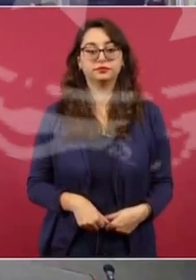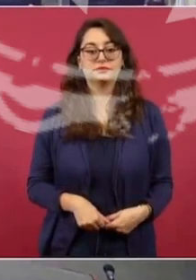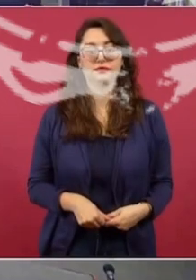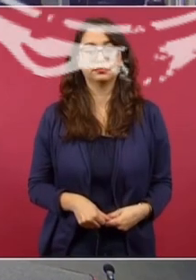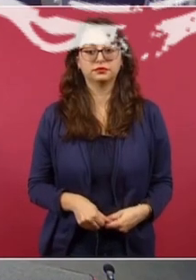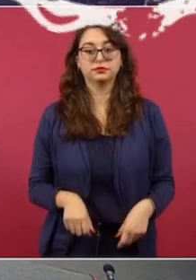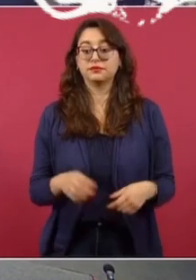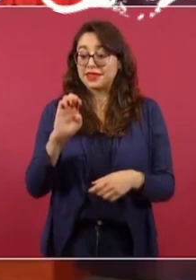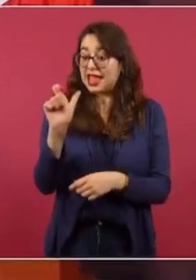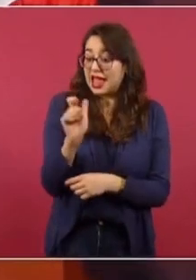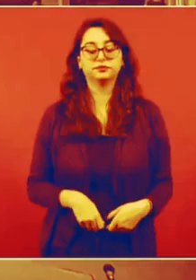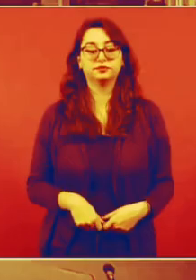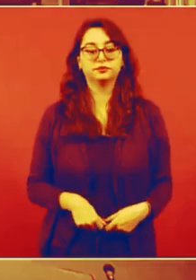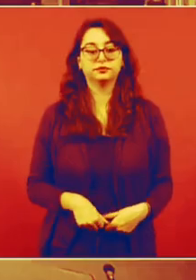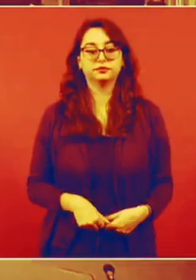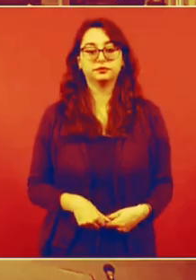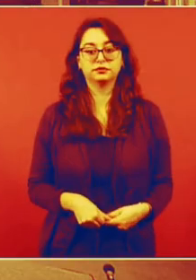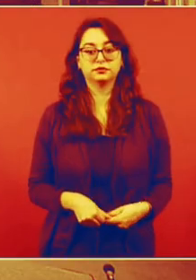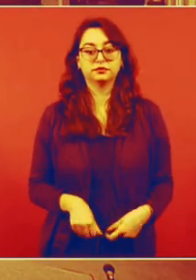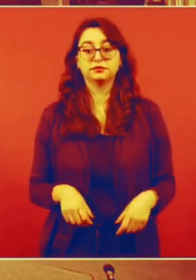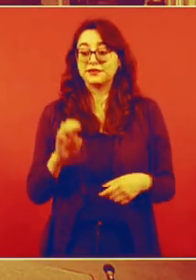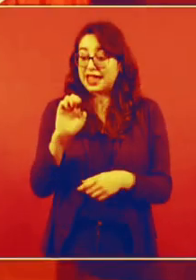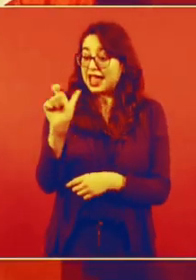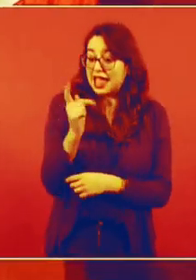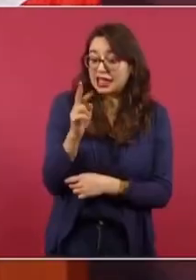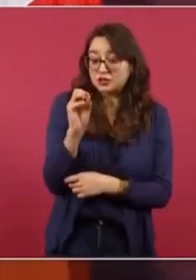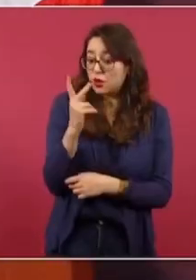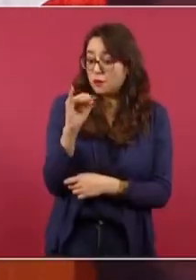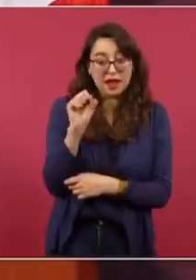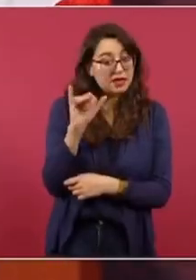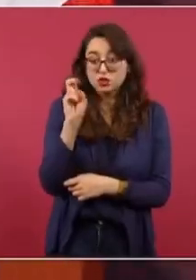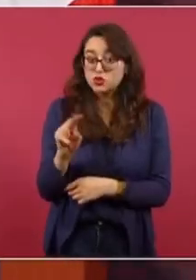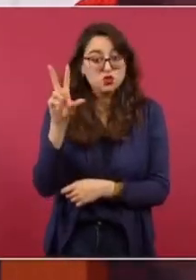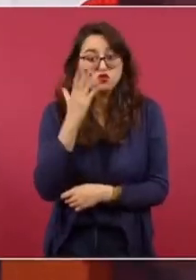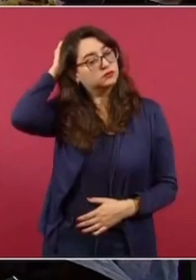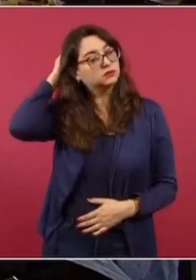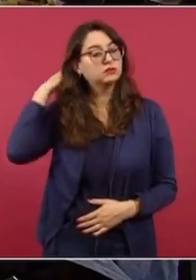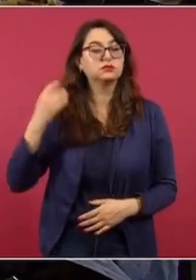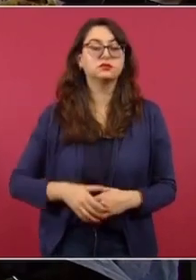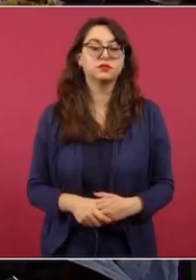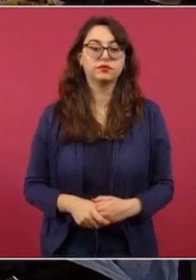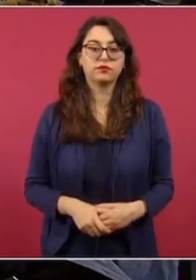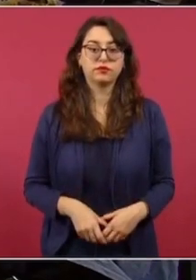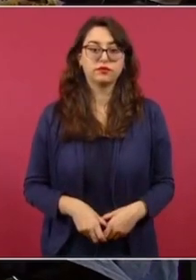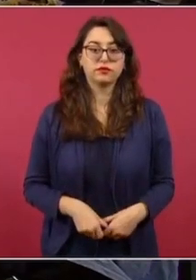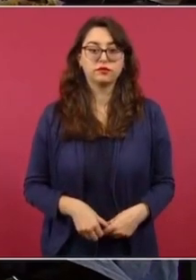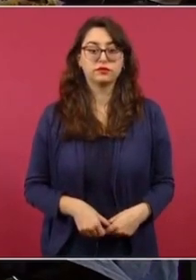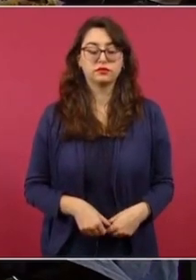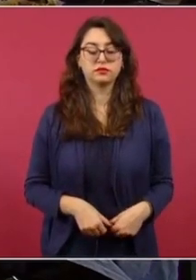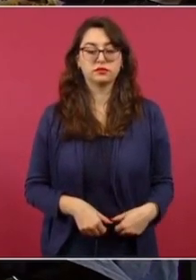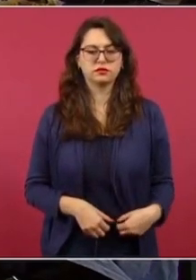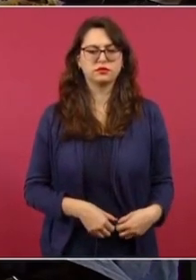No es por expropiación, es rescate. No es por expropiación, es rescate de la concesión. Esto es lo que está...